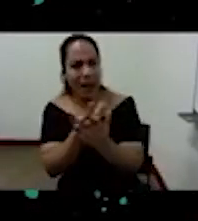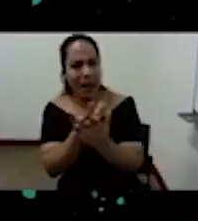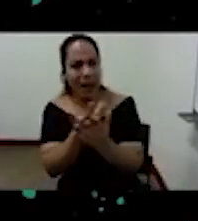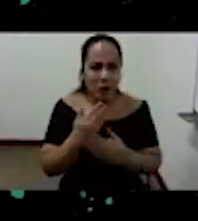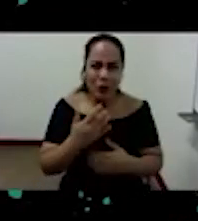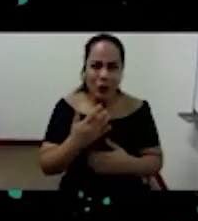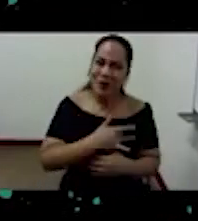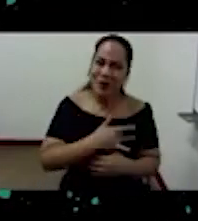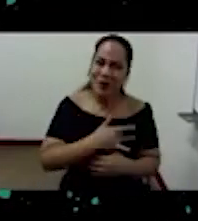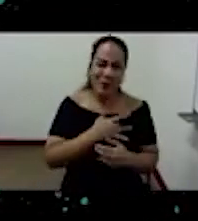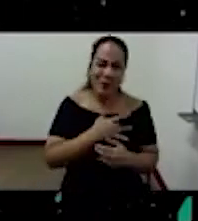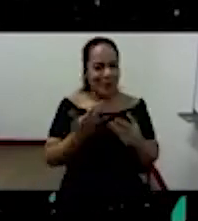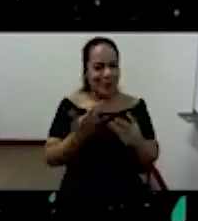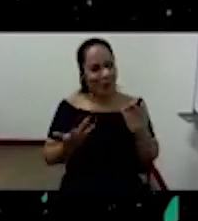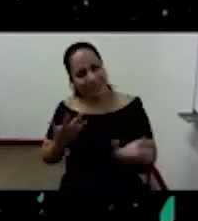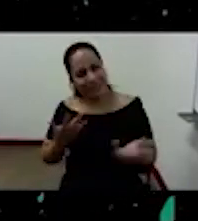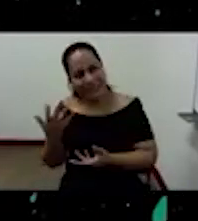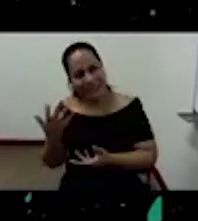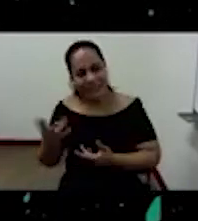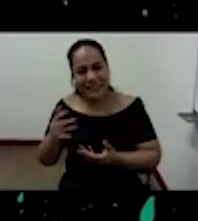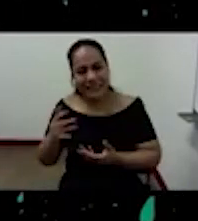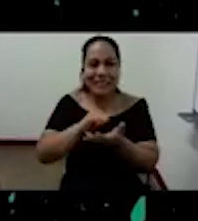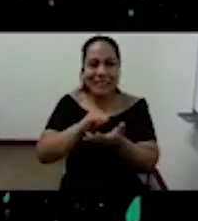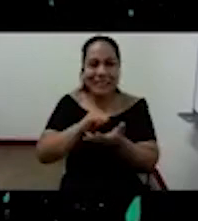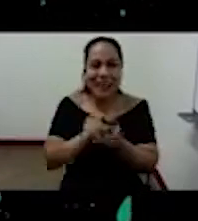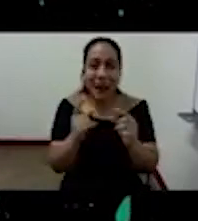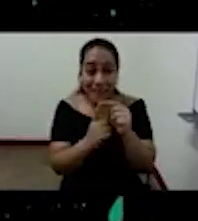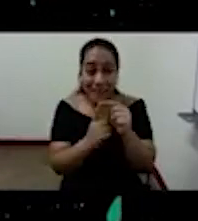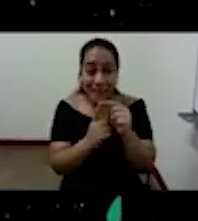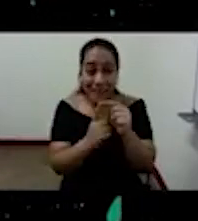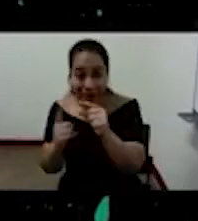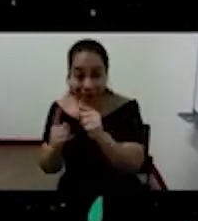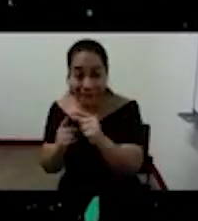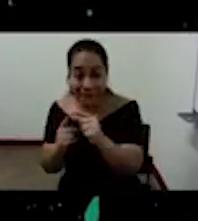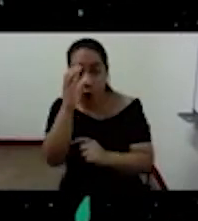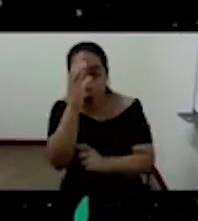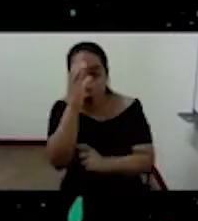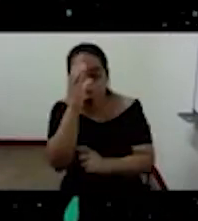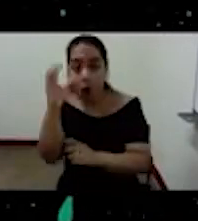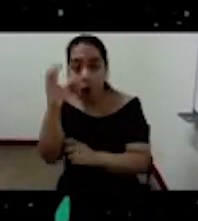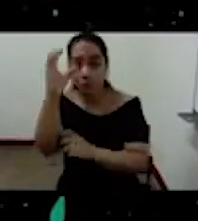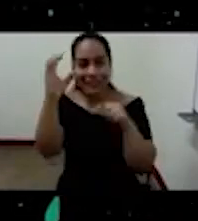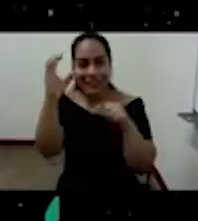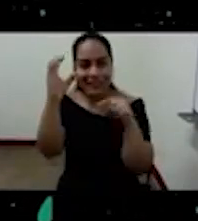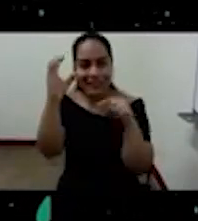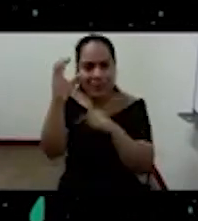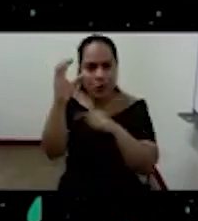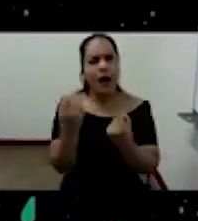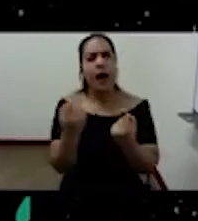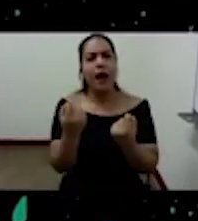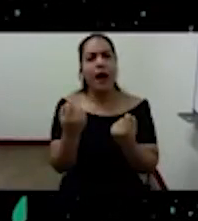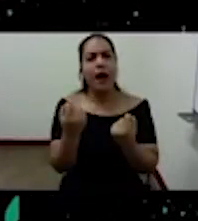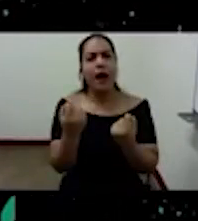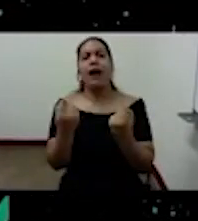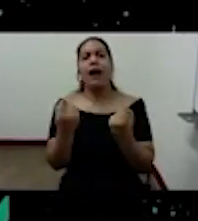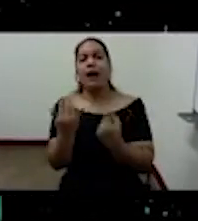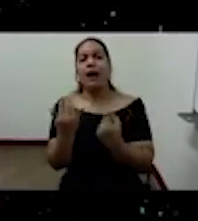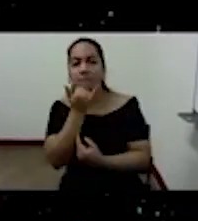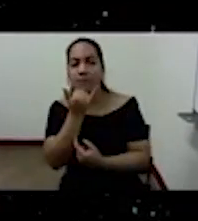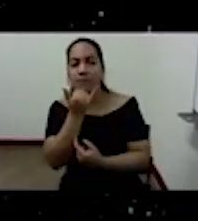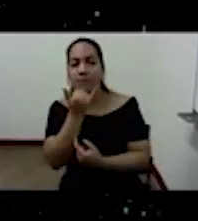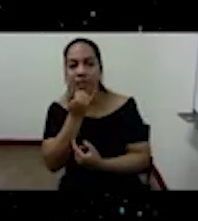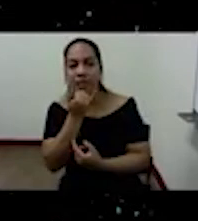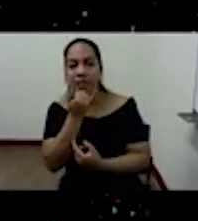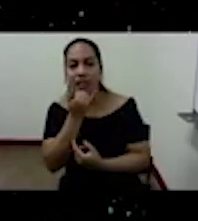estas son las palabras los conceptos que nos permiten de entender lo que está pasando en el mundo lo que